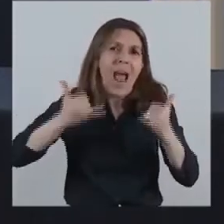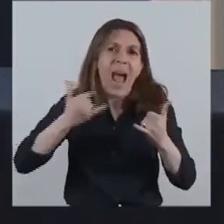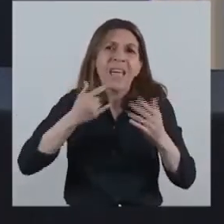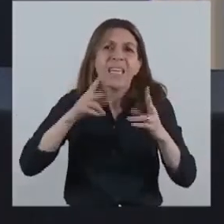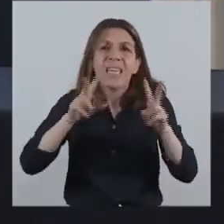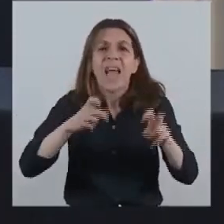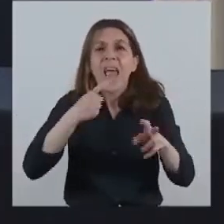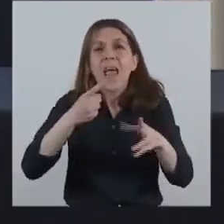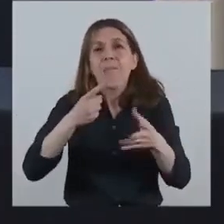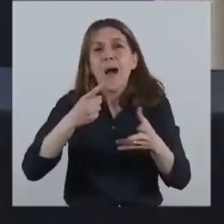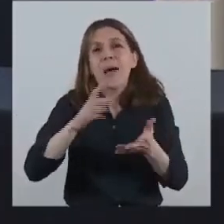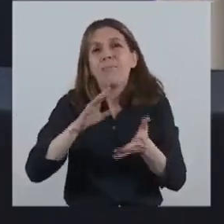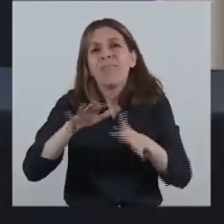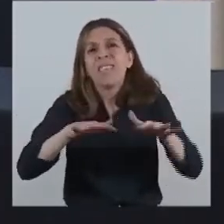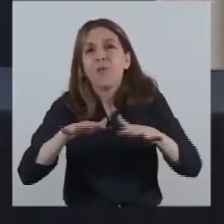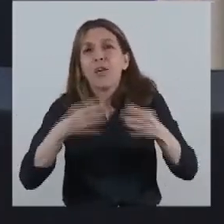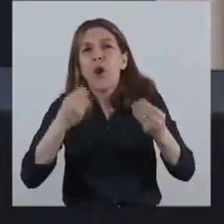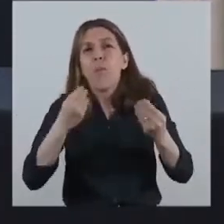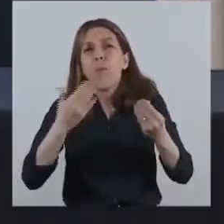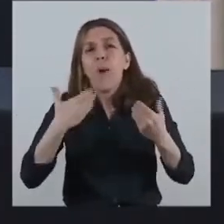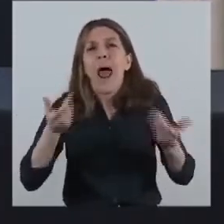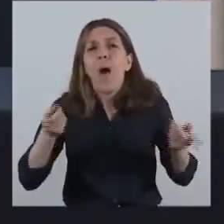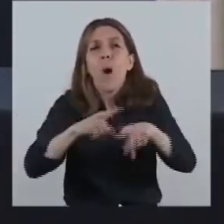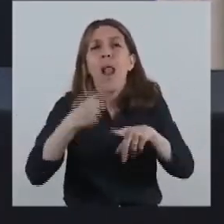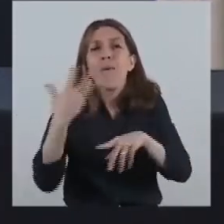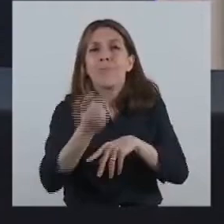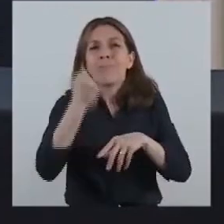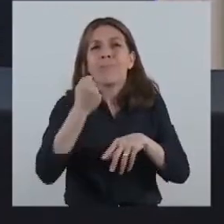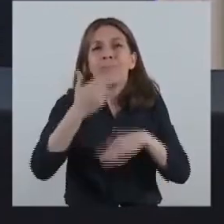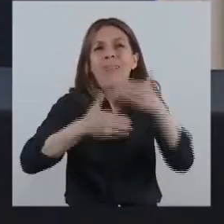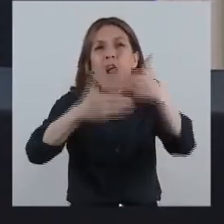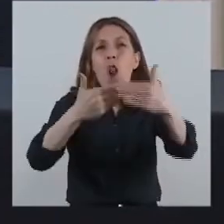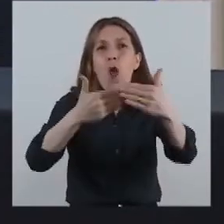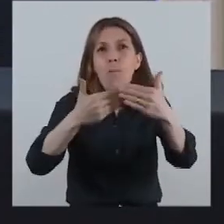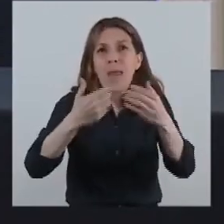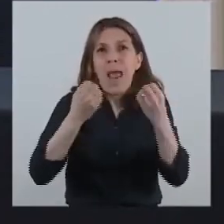recuperación a la que se apunta y sobre la que buscamos establecernos.